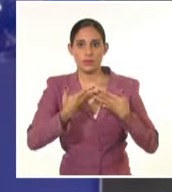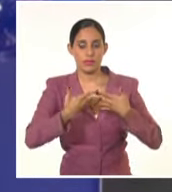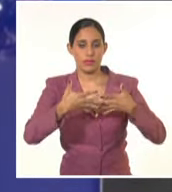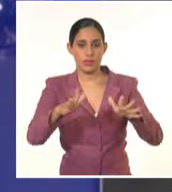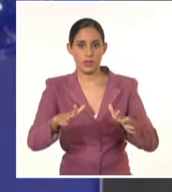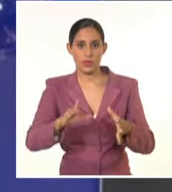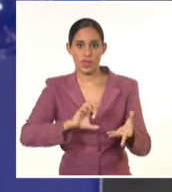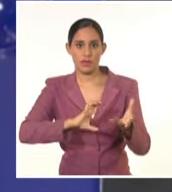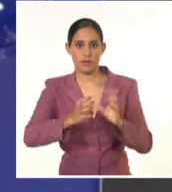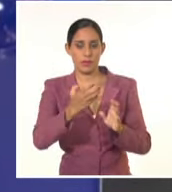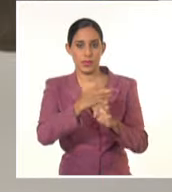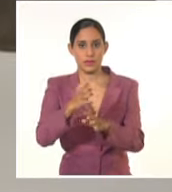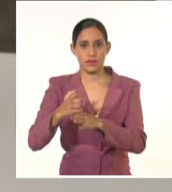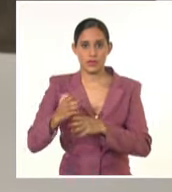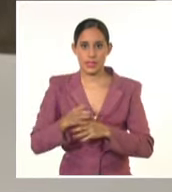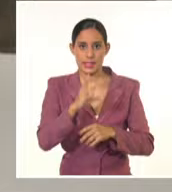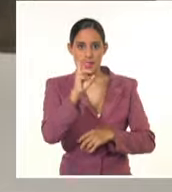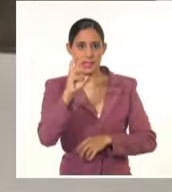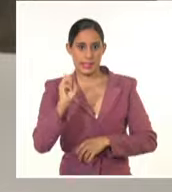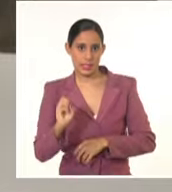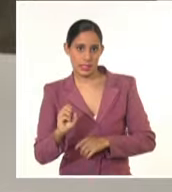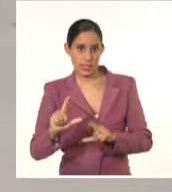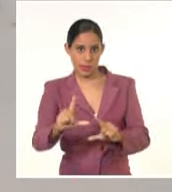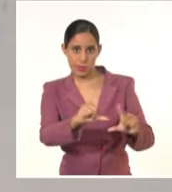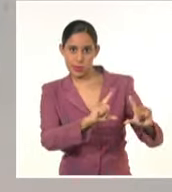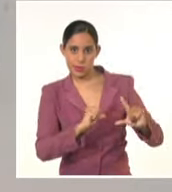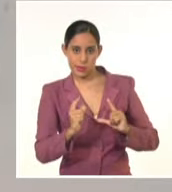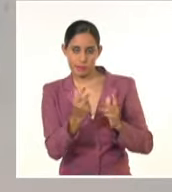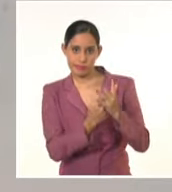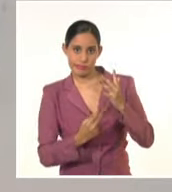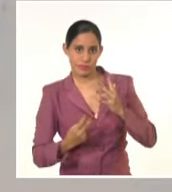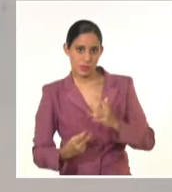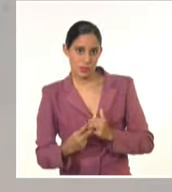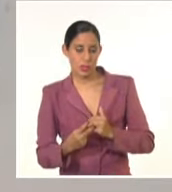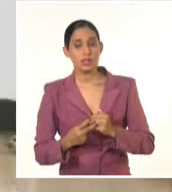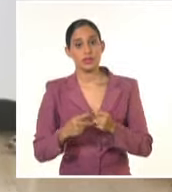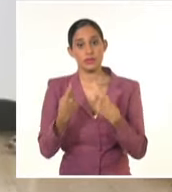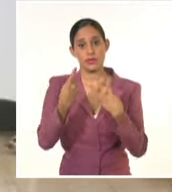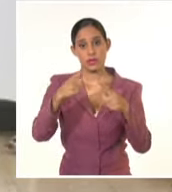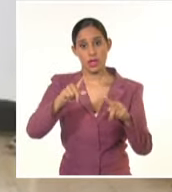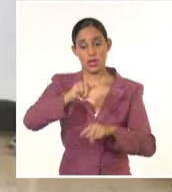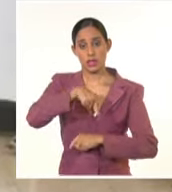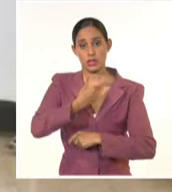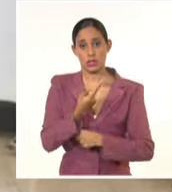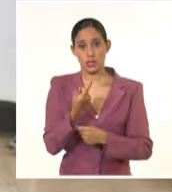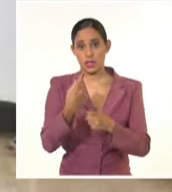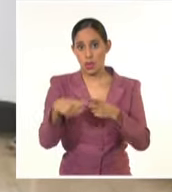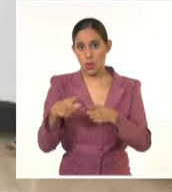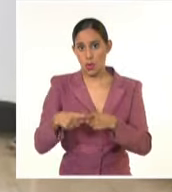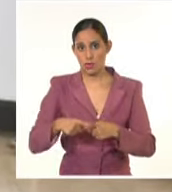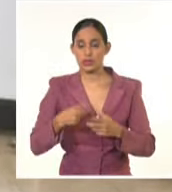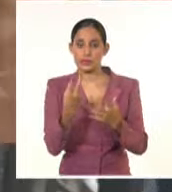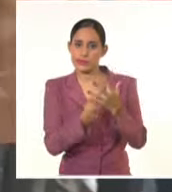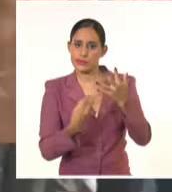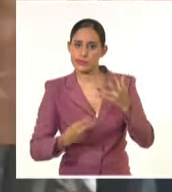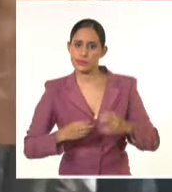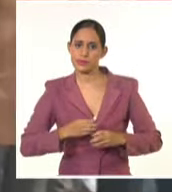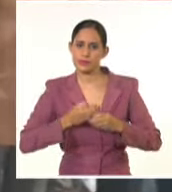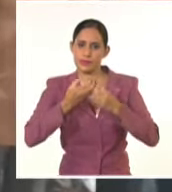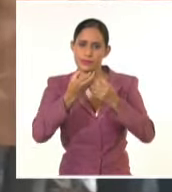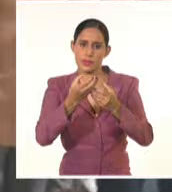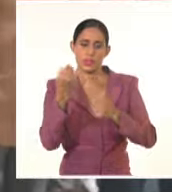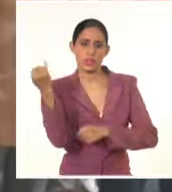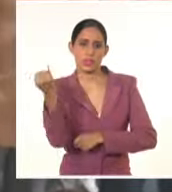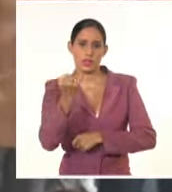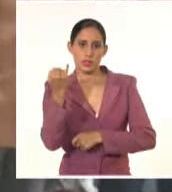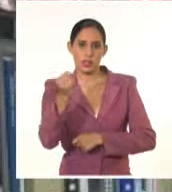conformada por 30 grabados de notables artistas, entre ellos varios premios nacionales de artes plásticas. En la biblioteca